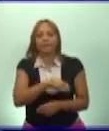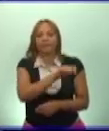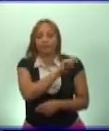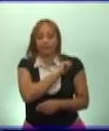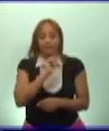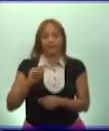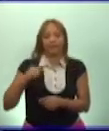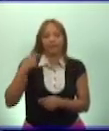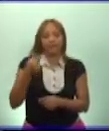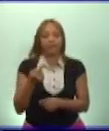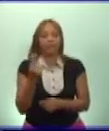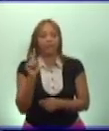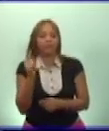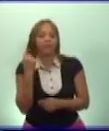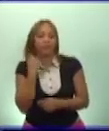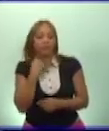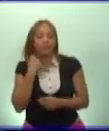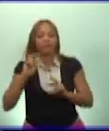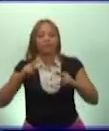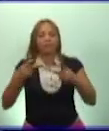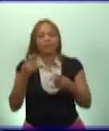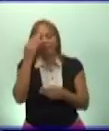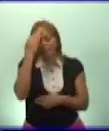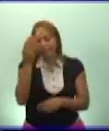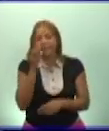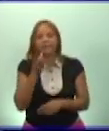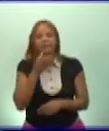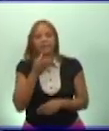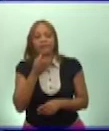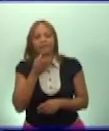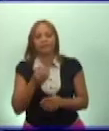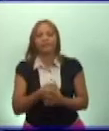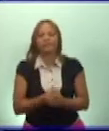después de un año repite, gracias Fidel.